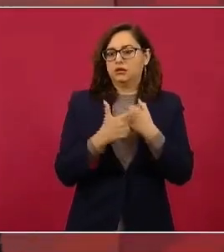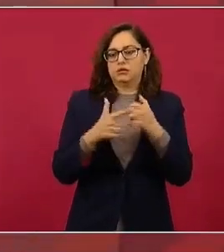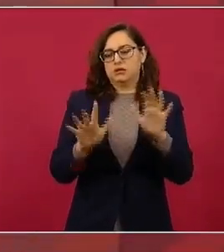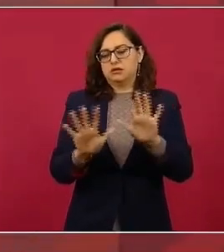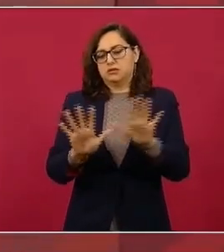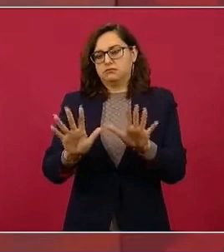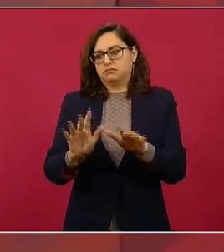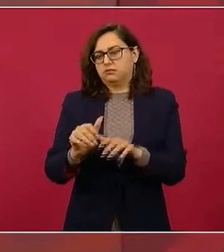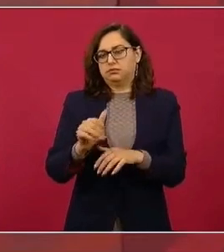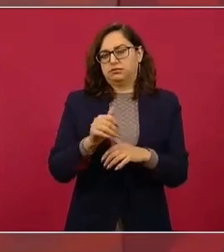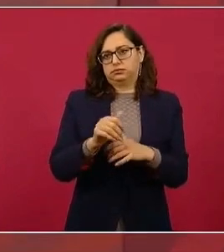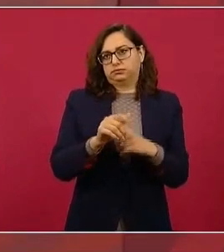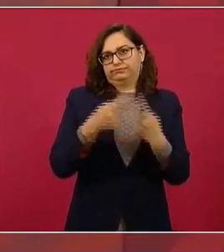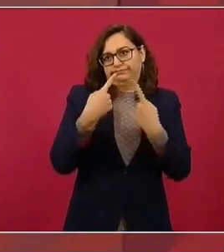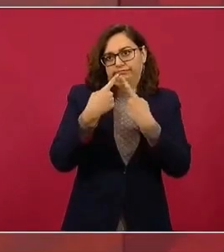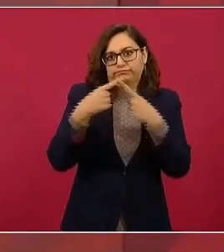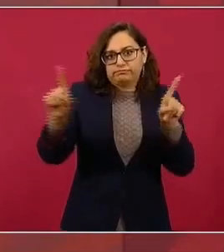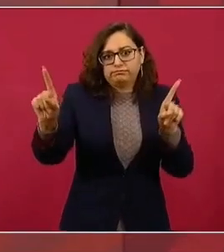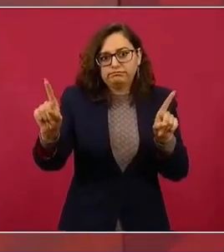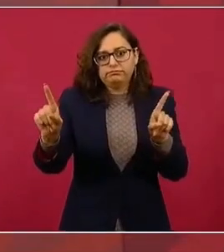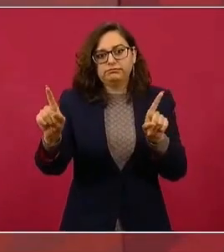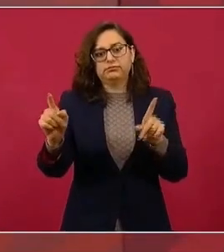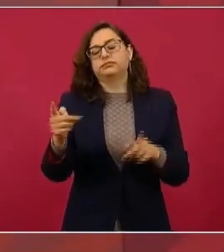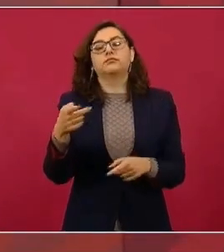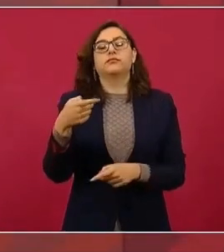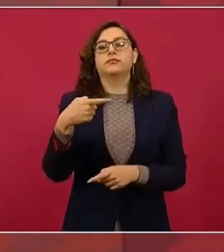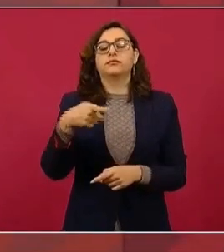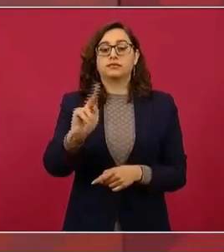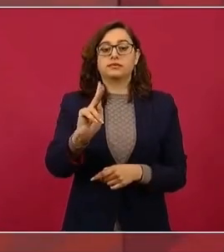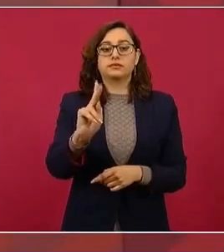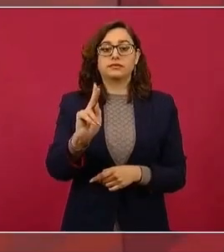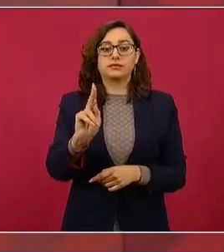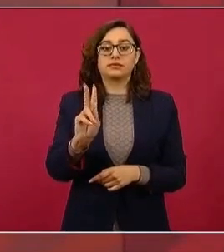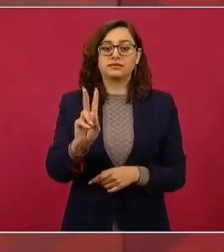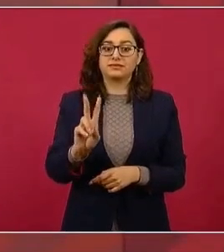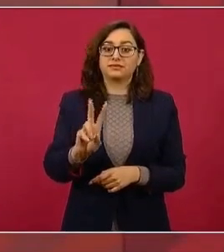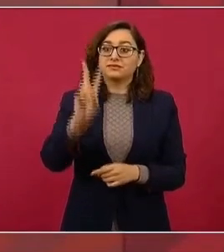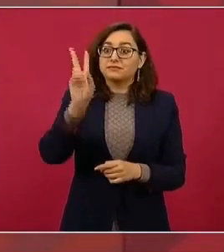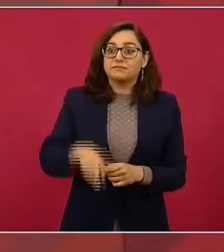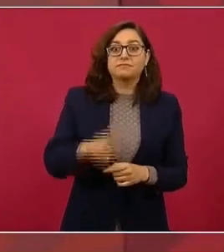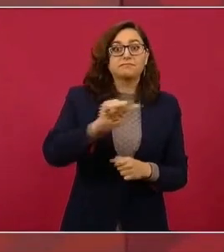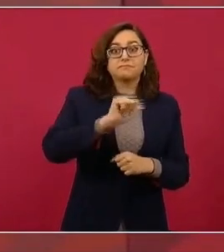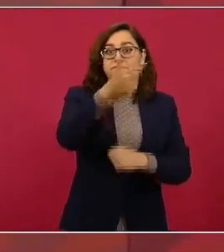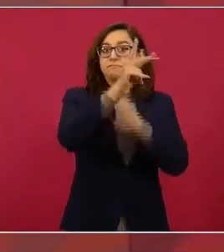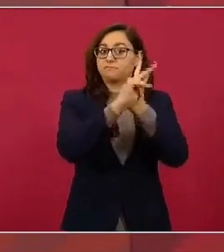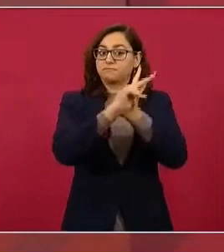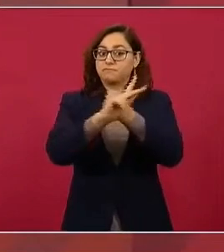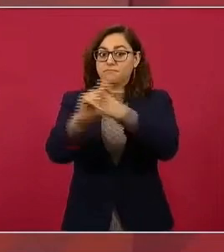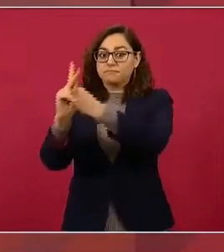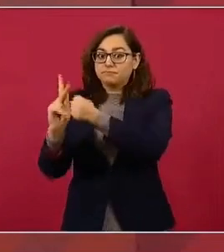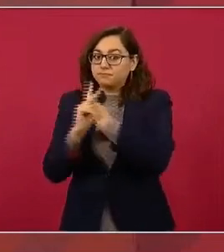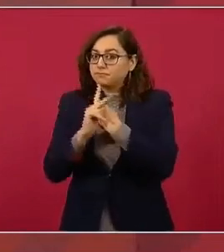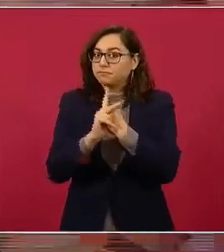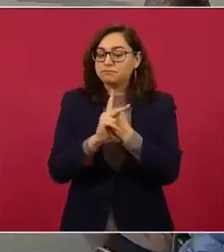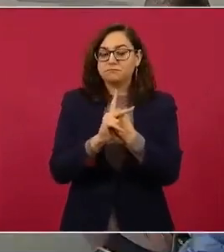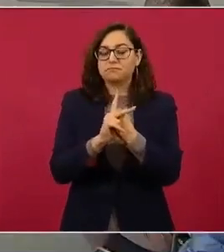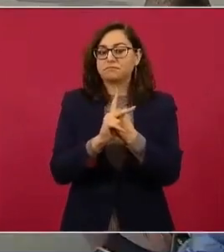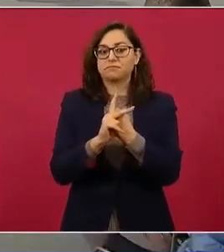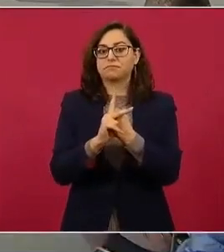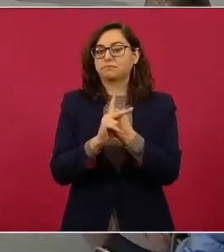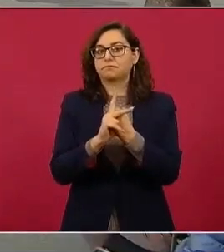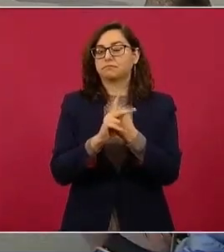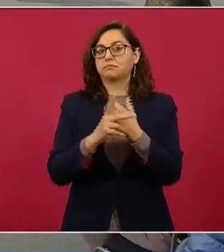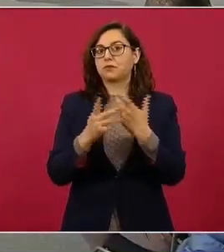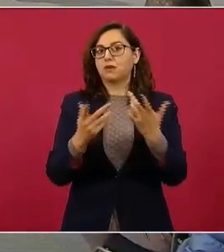distintas. Pero esto ni en los países con